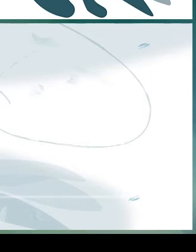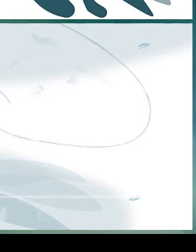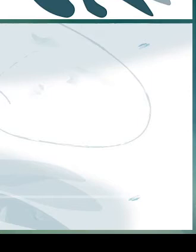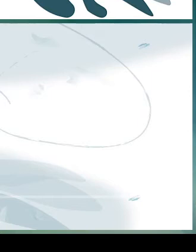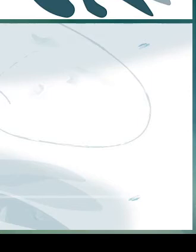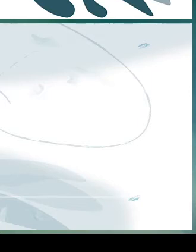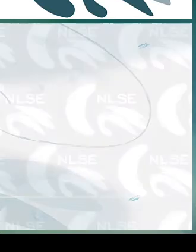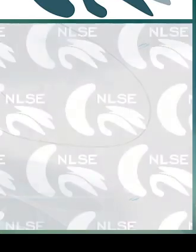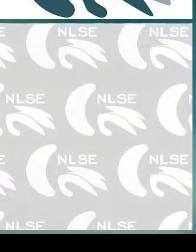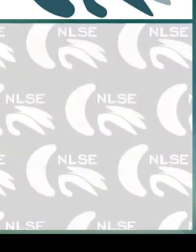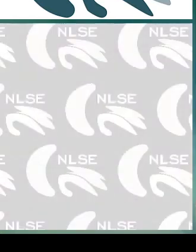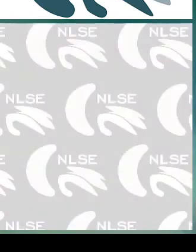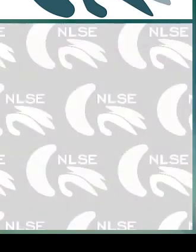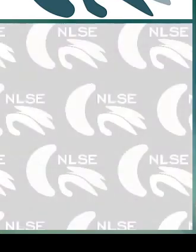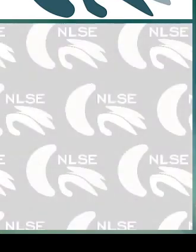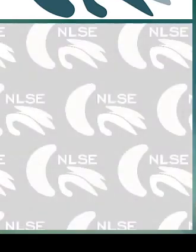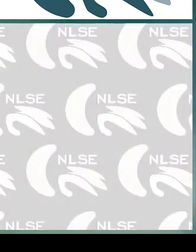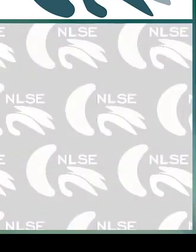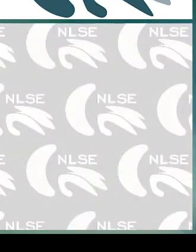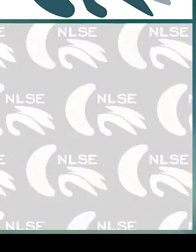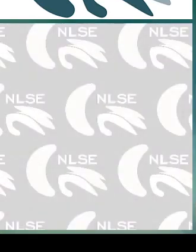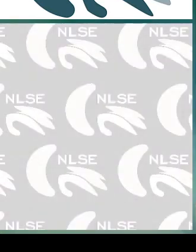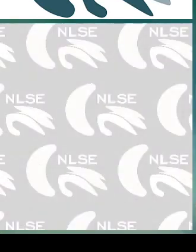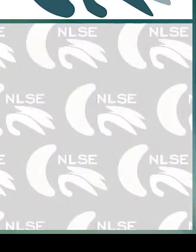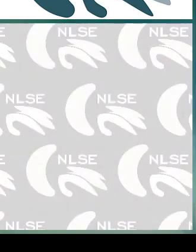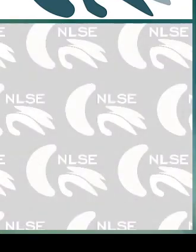española en el nuevo currículo básico de la educación primaria.